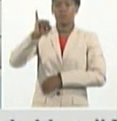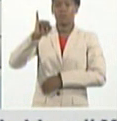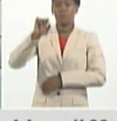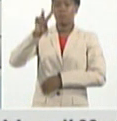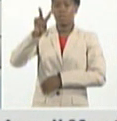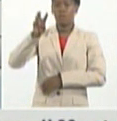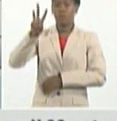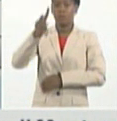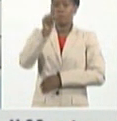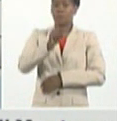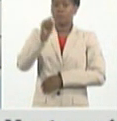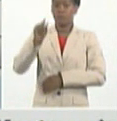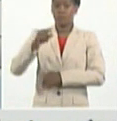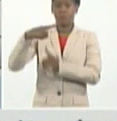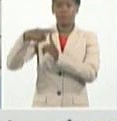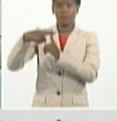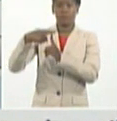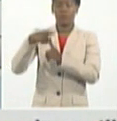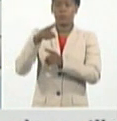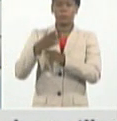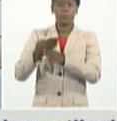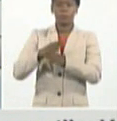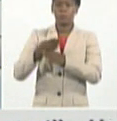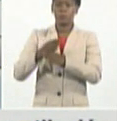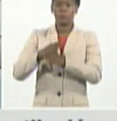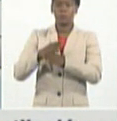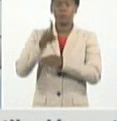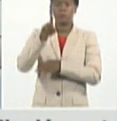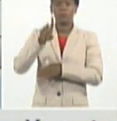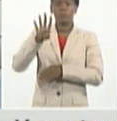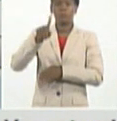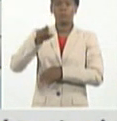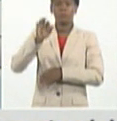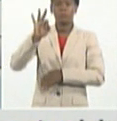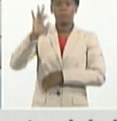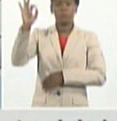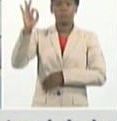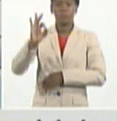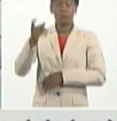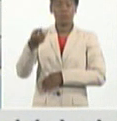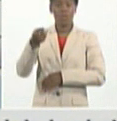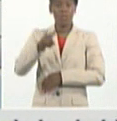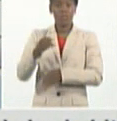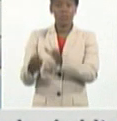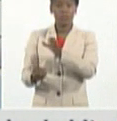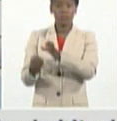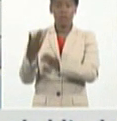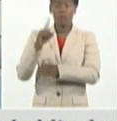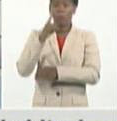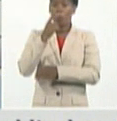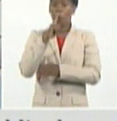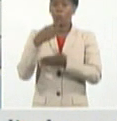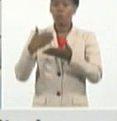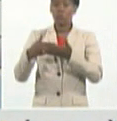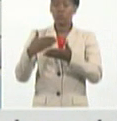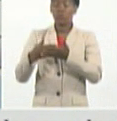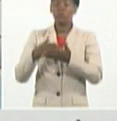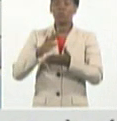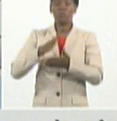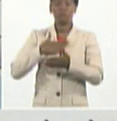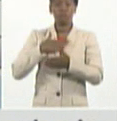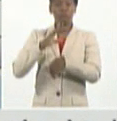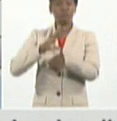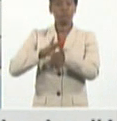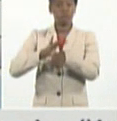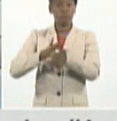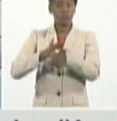14.8% de todas las muestras procesadas en el día de ayer resultaron positivas a la COVID-19.